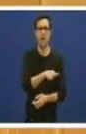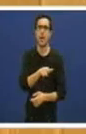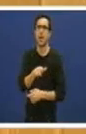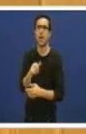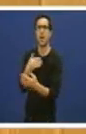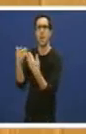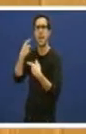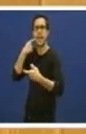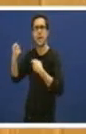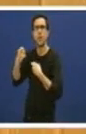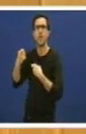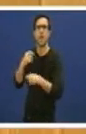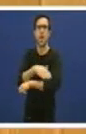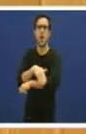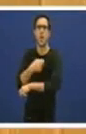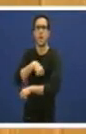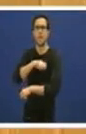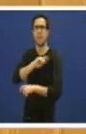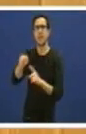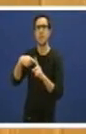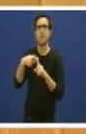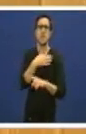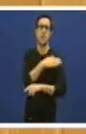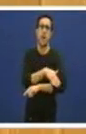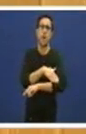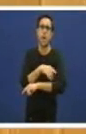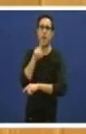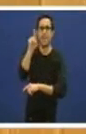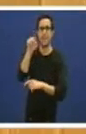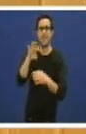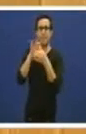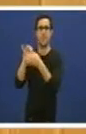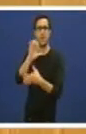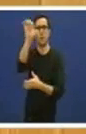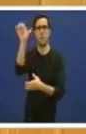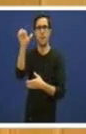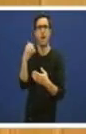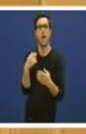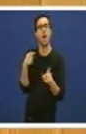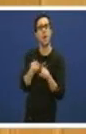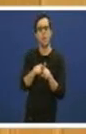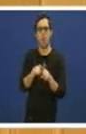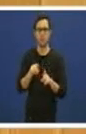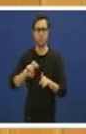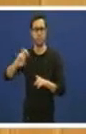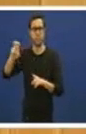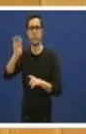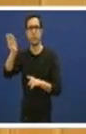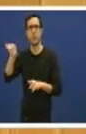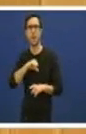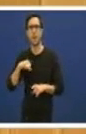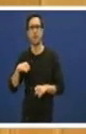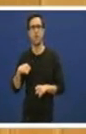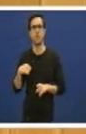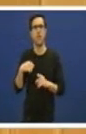Europea como teñen feito outros gobernos regionais. Outros gobernos regionais. Por certo tamén manifestábamos no anterior